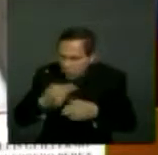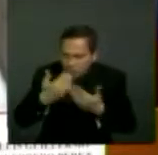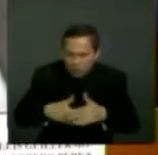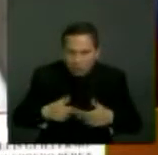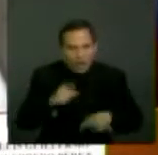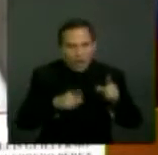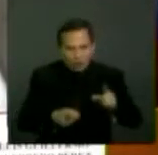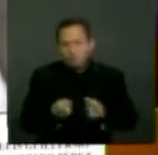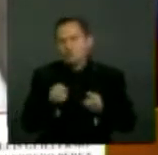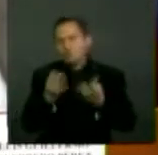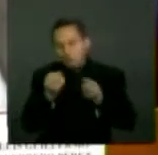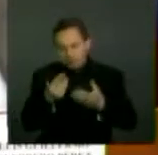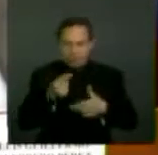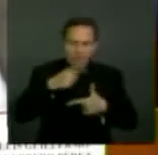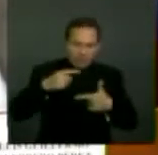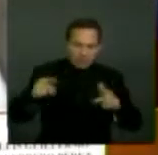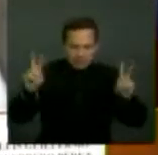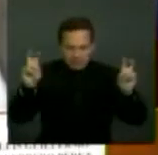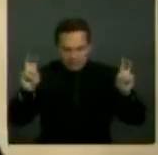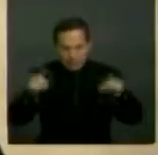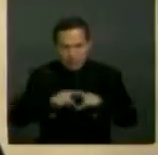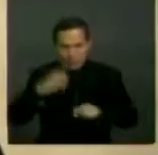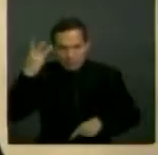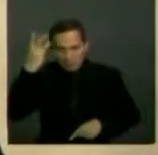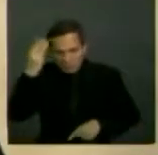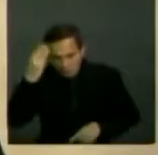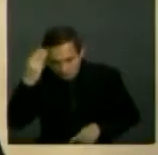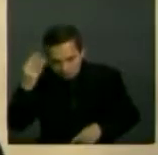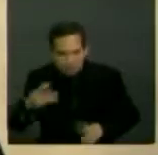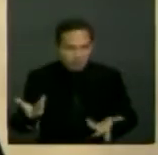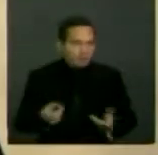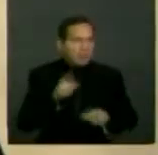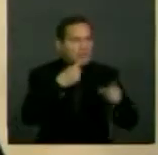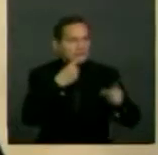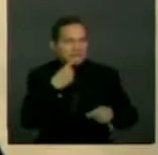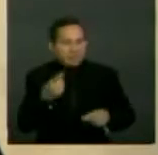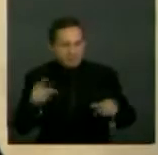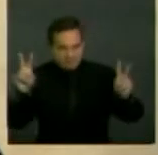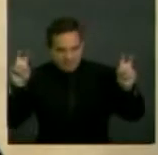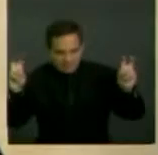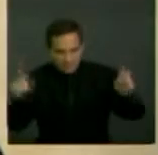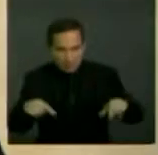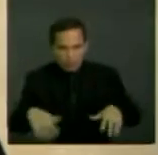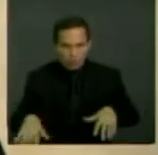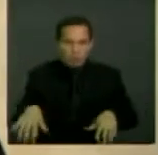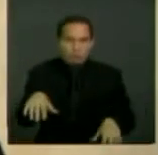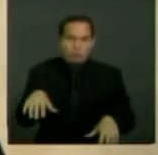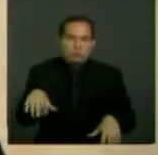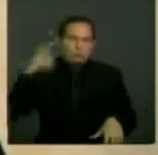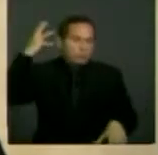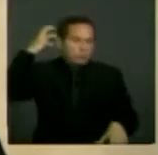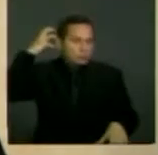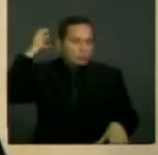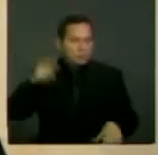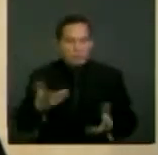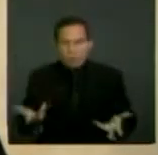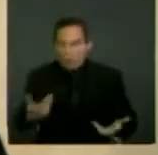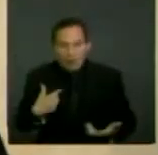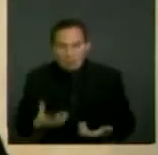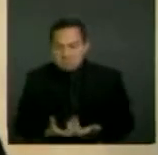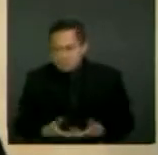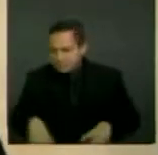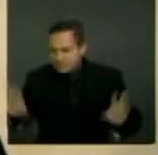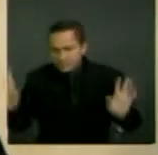cifras de personas, comillas, con retraso mental, otras, comillas, con parálisis cerebral, otras no hacían distinción alguna